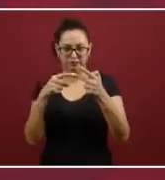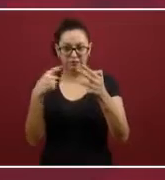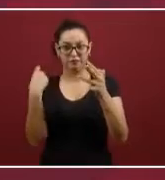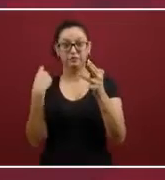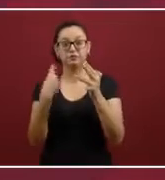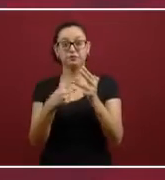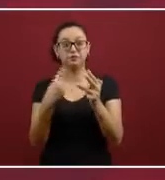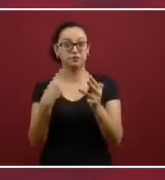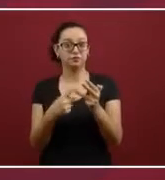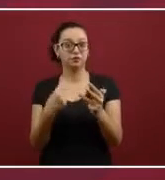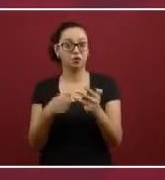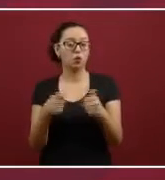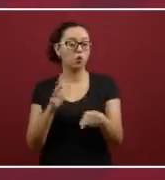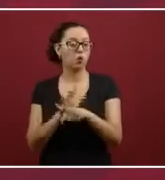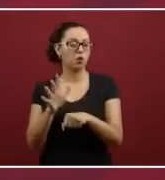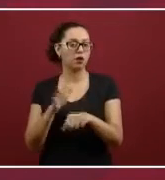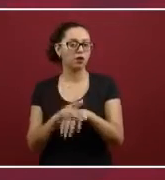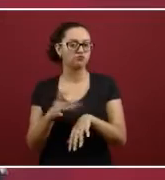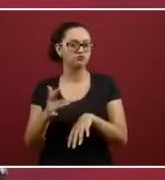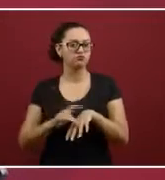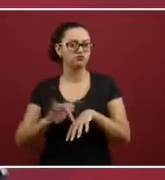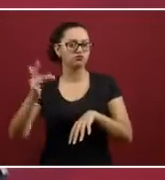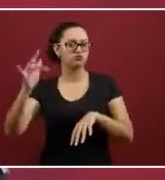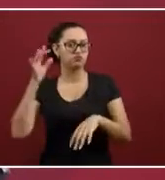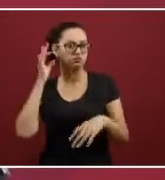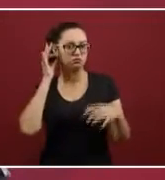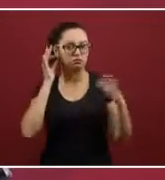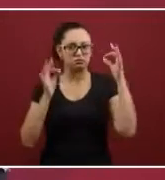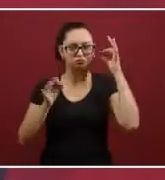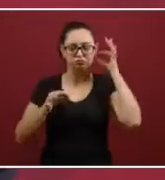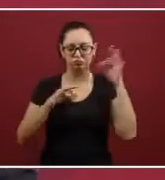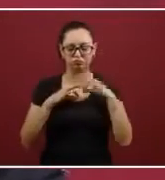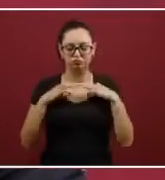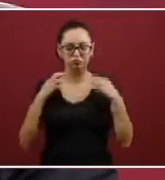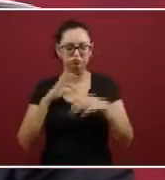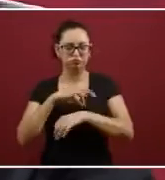joyas que se tienen, también por